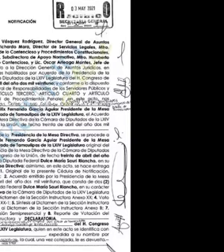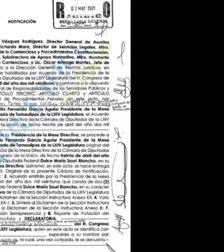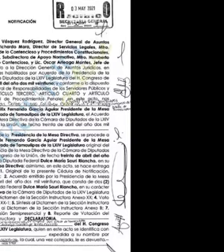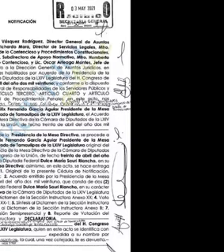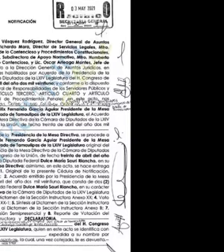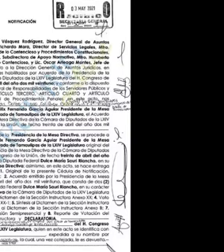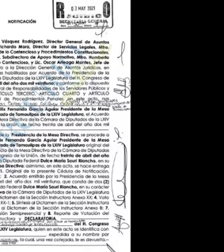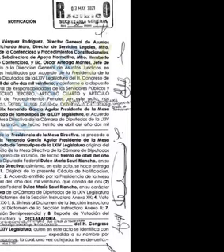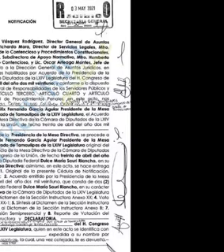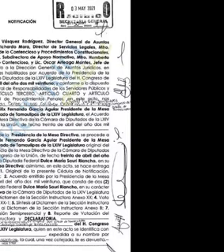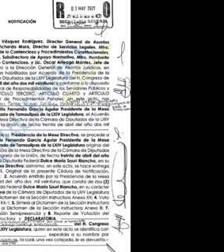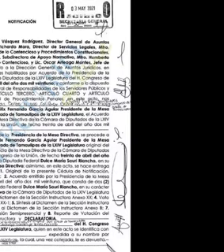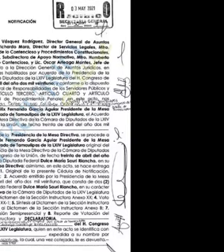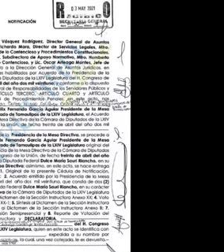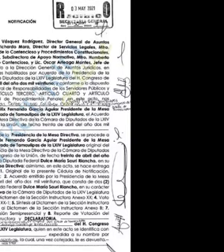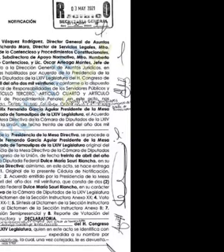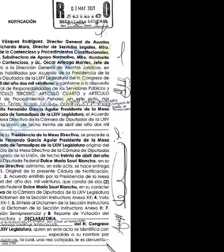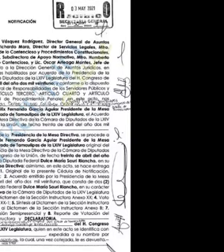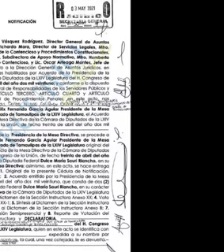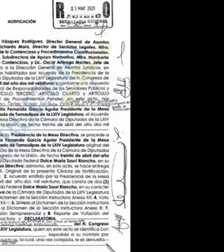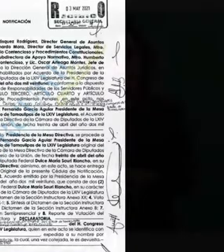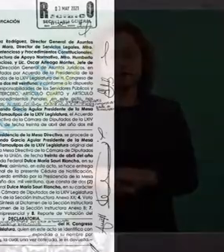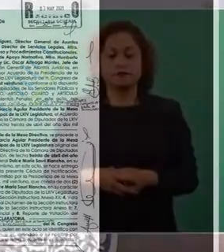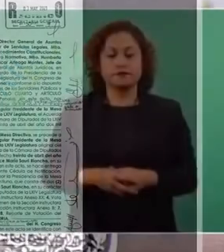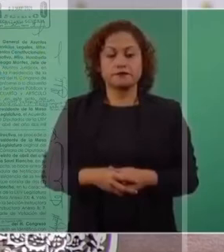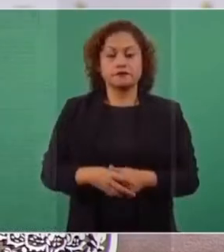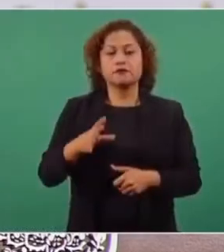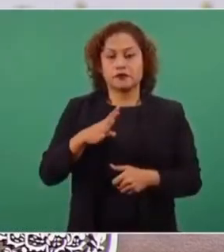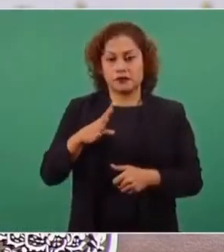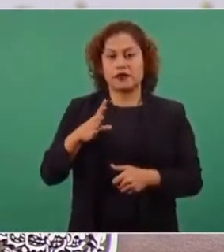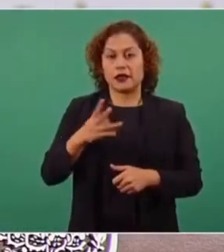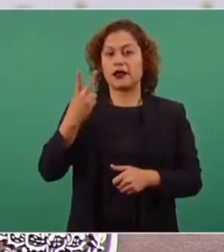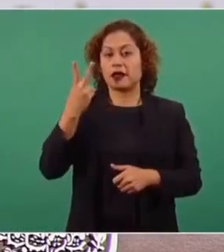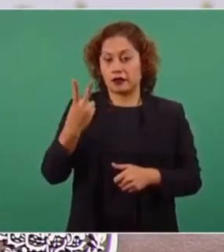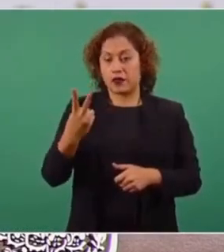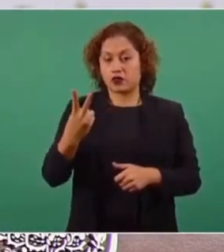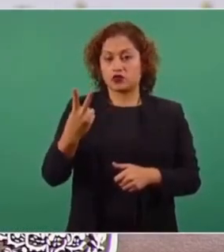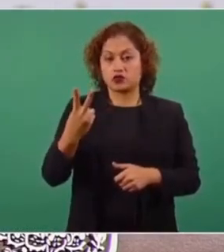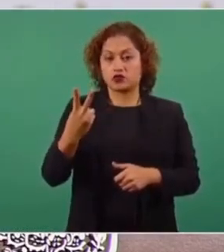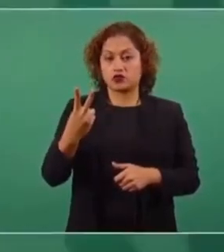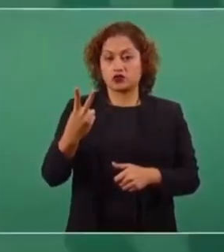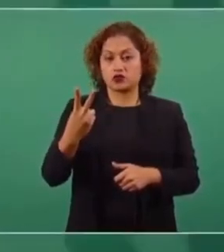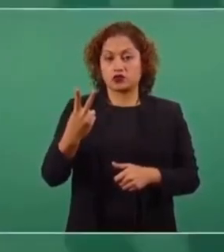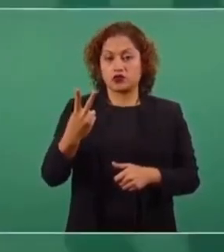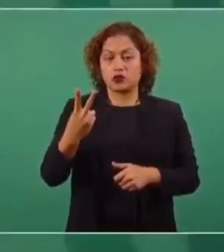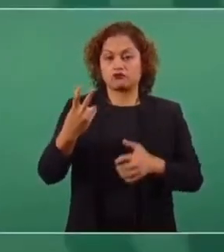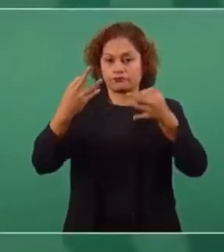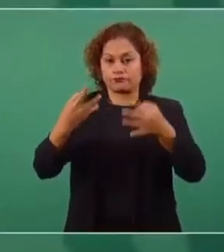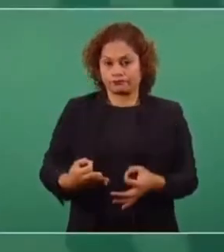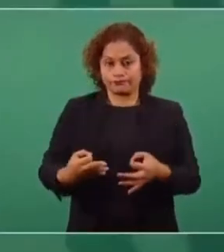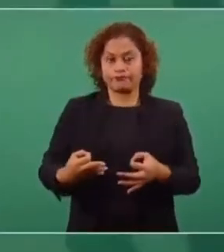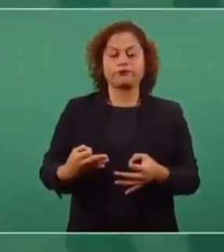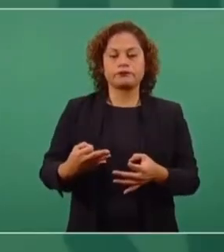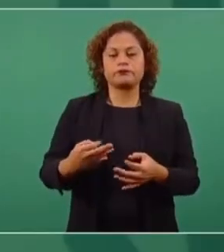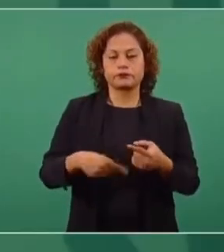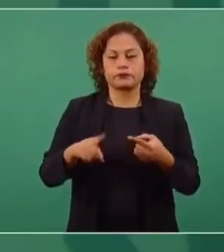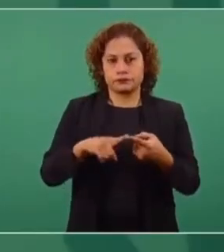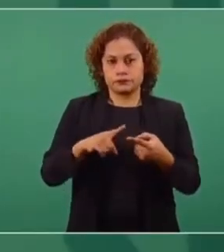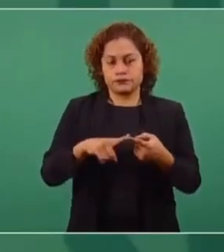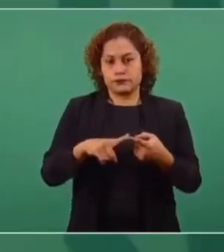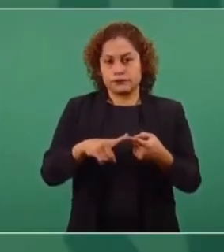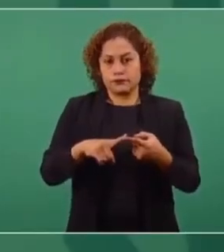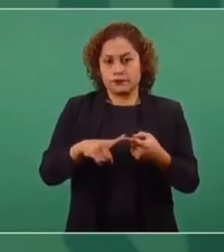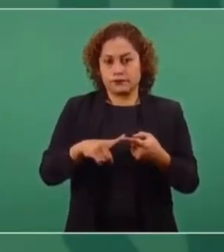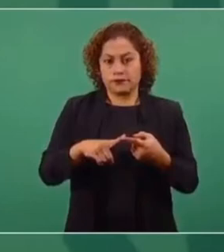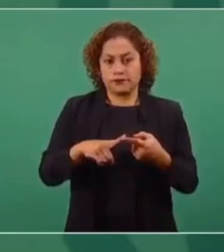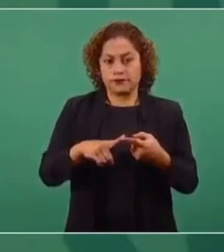presentada en dos interpretaciones legales. Una en el sentido de que al